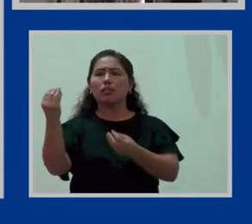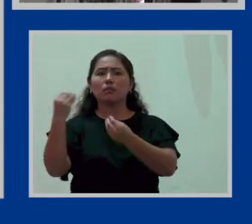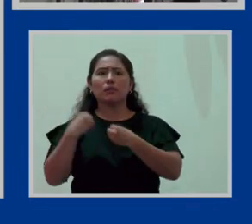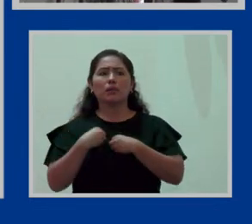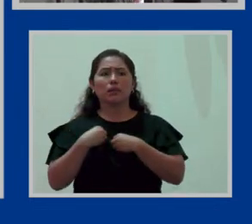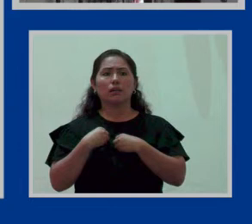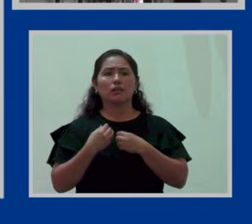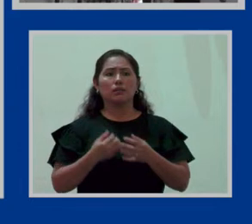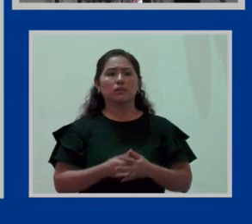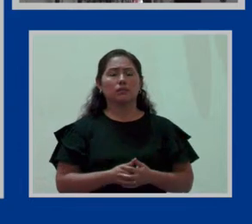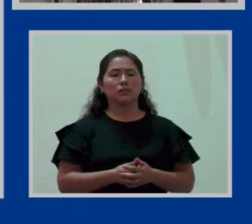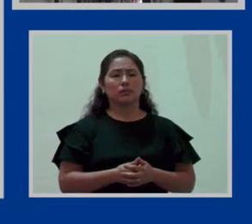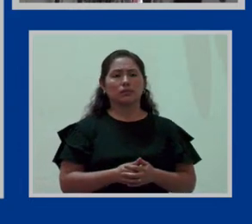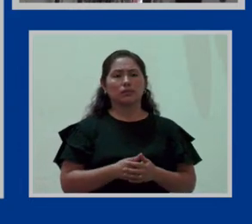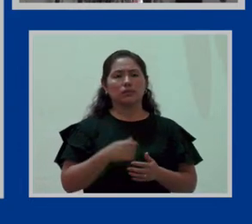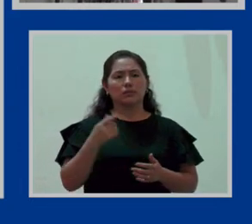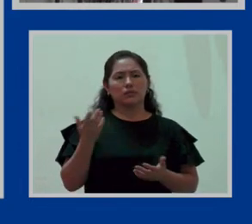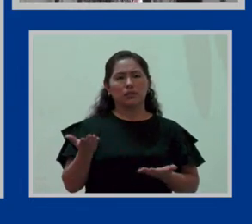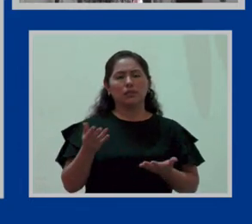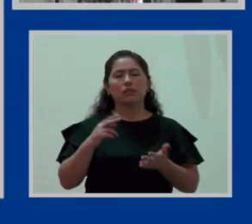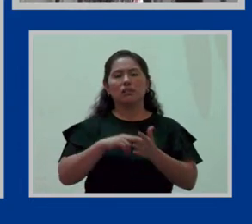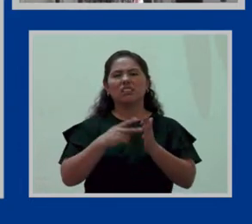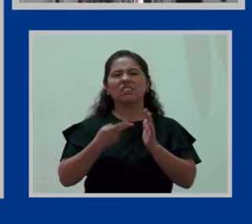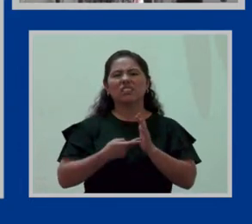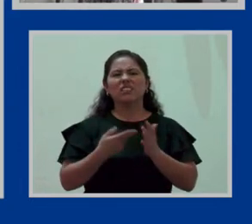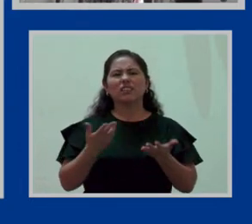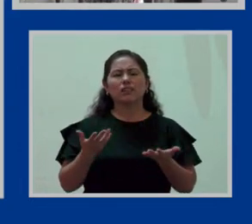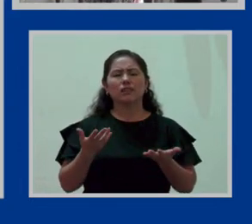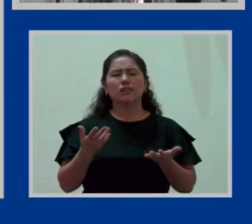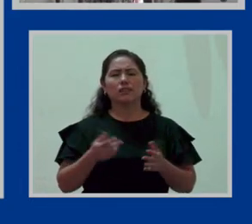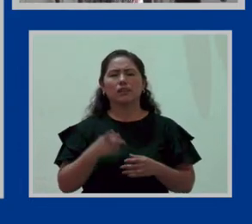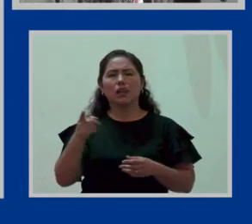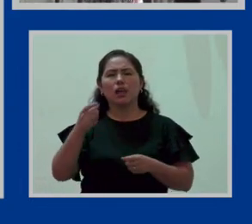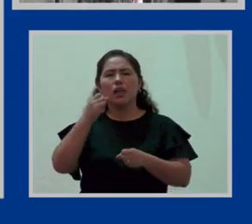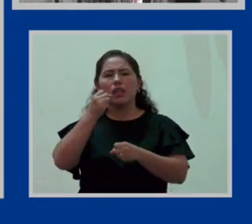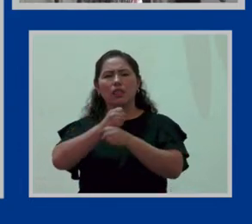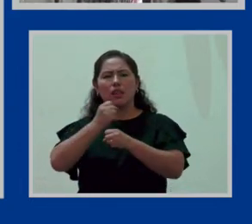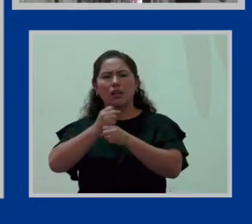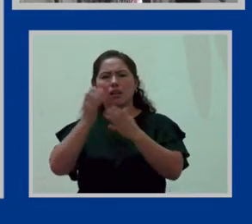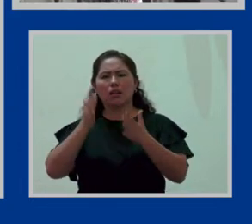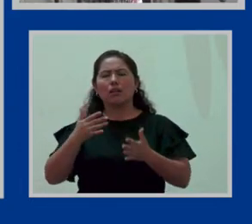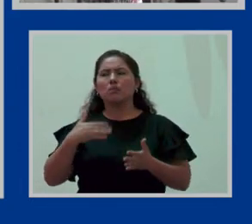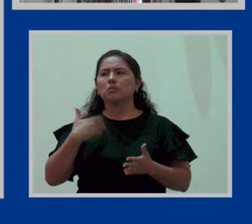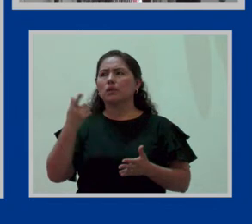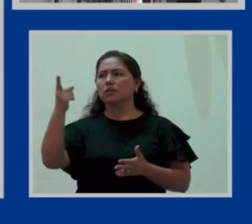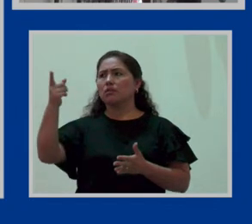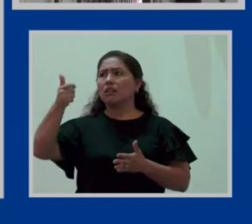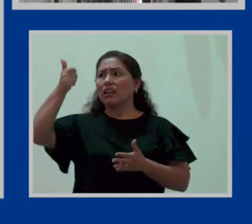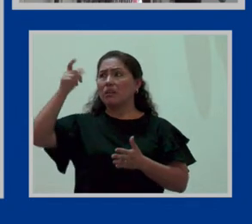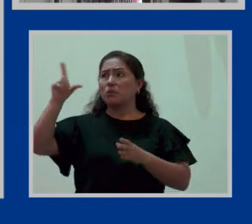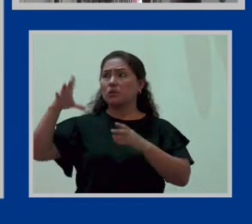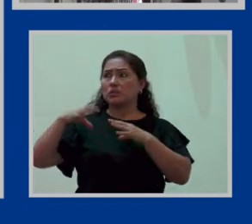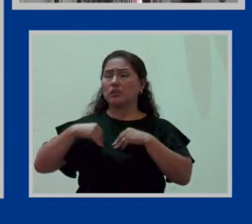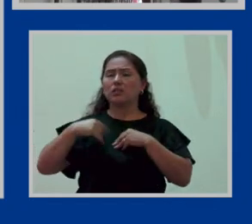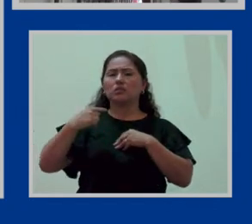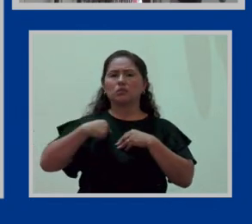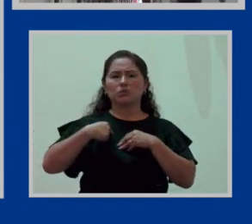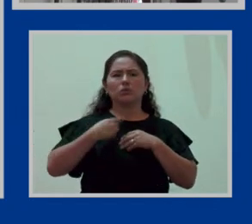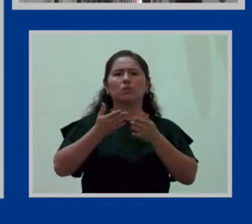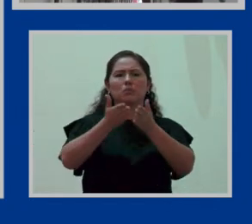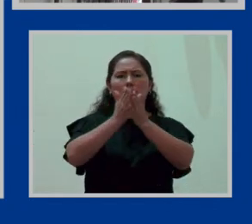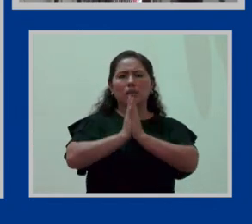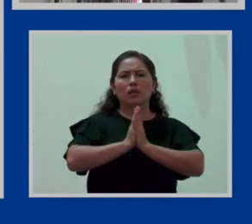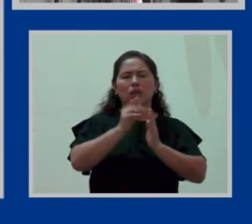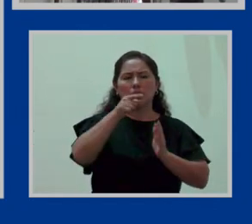esto se equipara en un acto hostil. ¿Qué quiere decir? El trabajador puede pedir judicialmente el cese de ese acto hostil, que